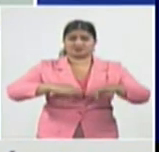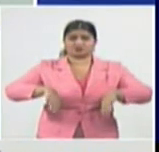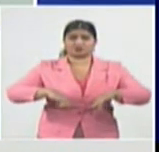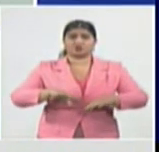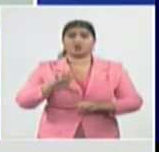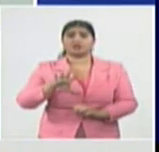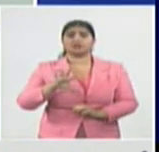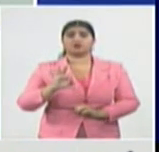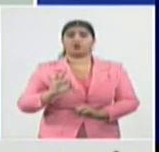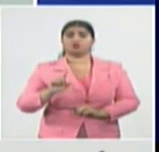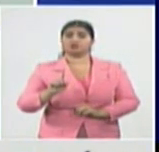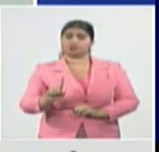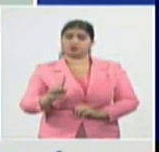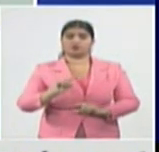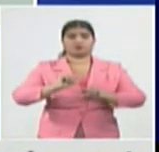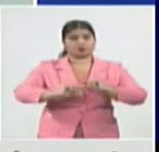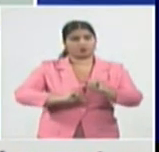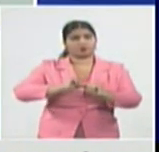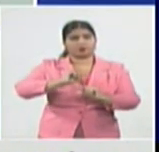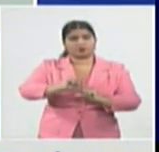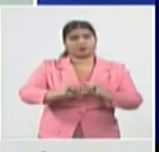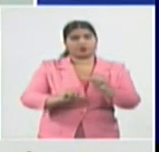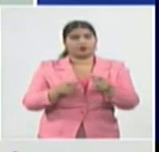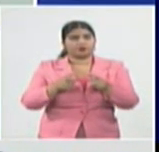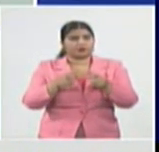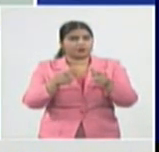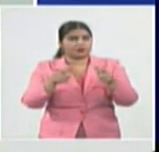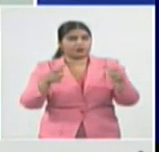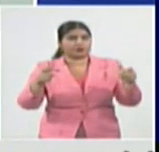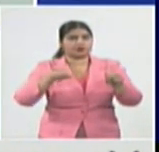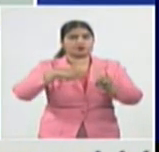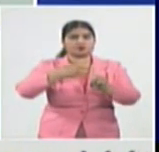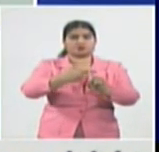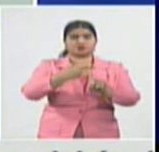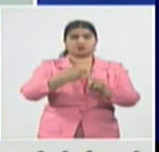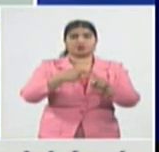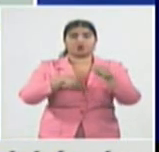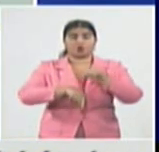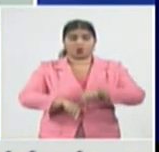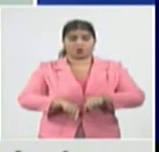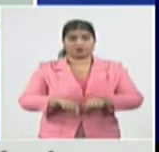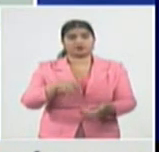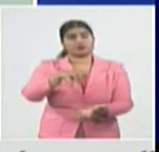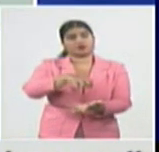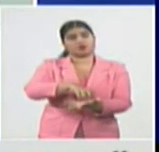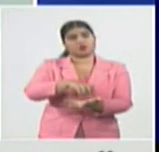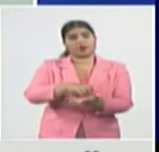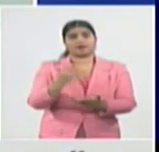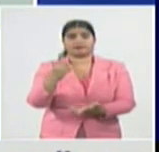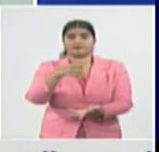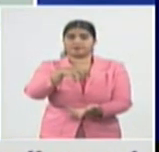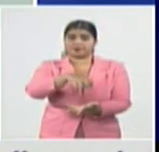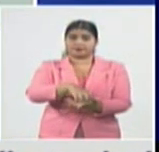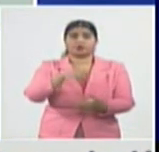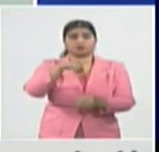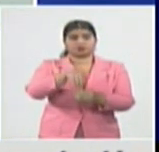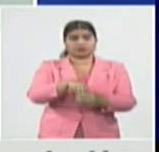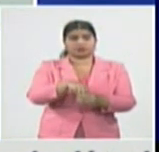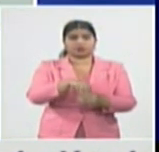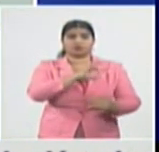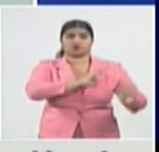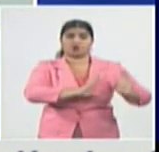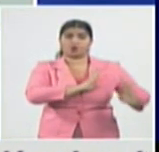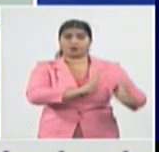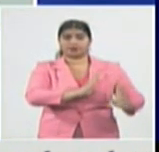ha ido desplazando Holguín, en la estadística, hoy se ubica en el primer lugar, en la zona oriental, 128